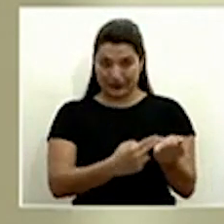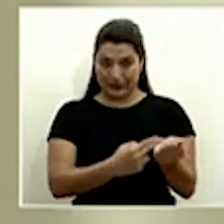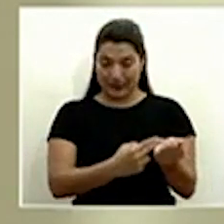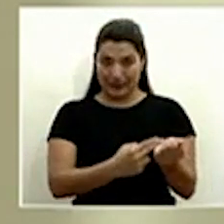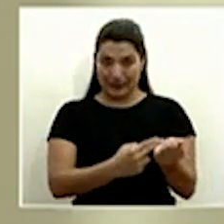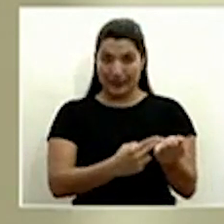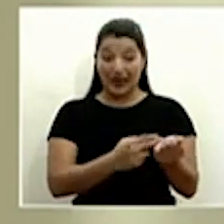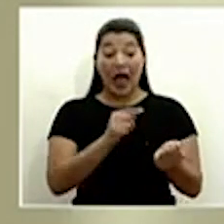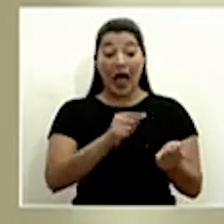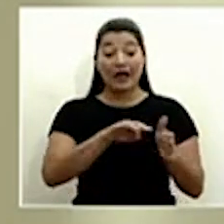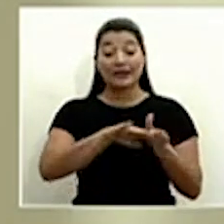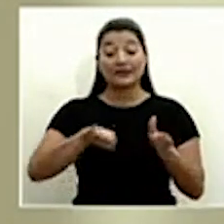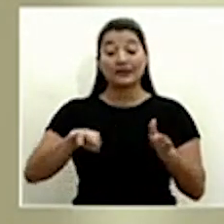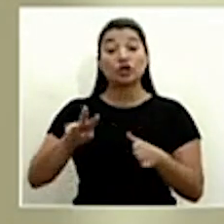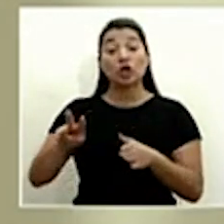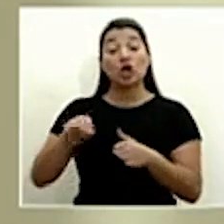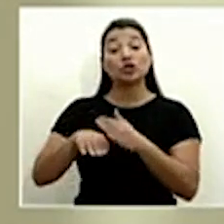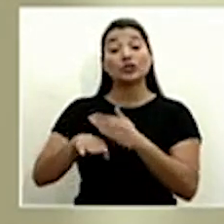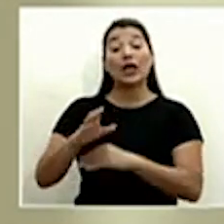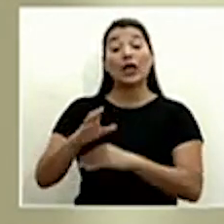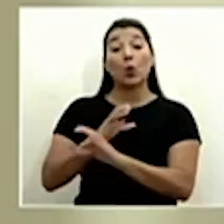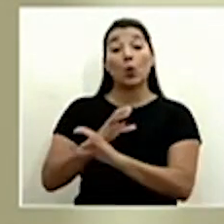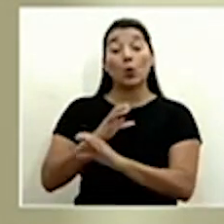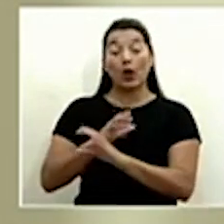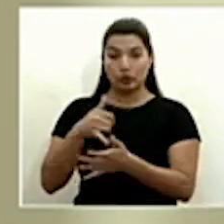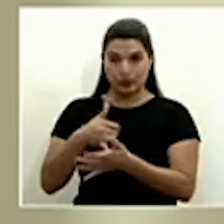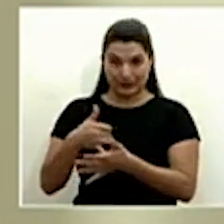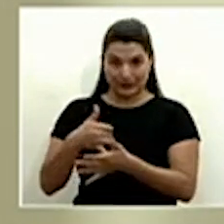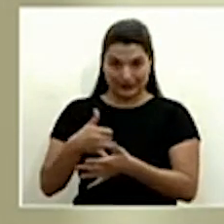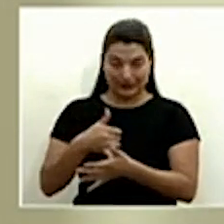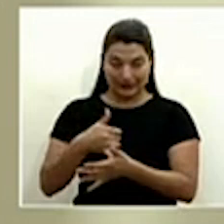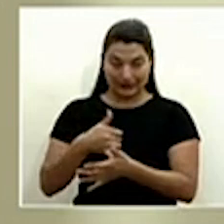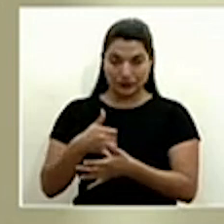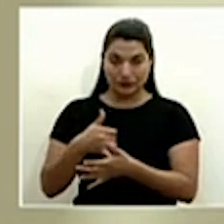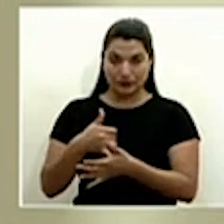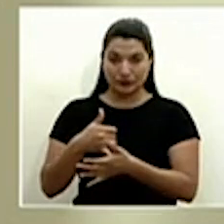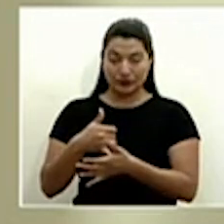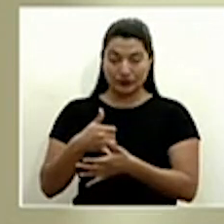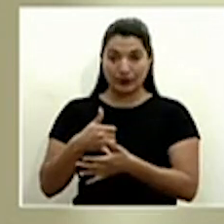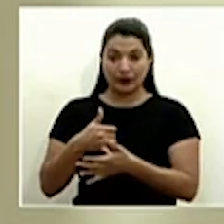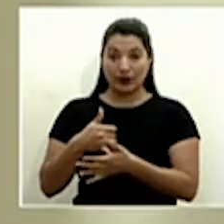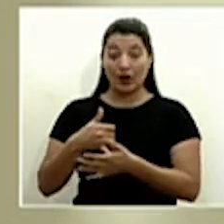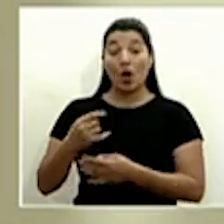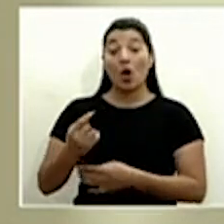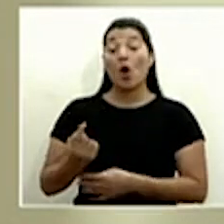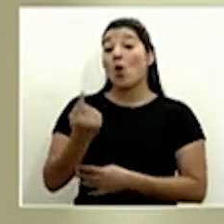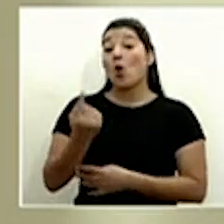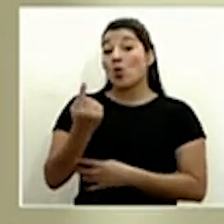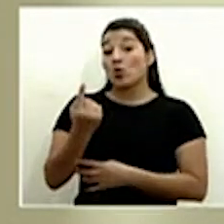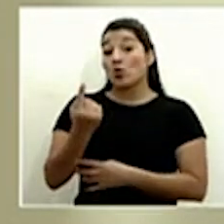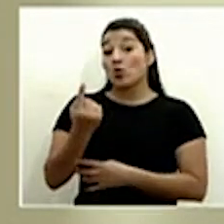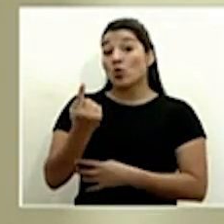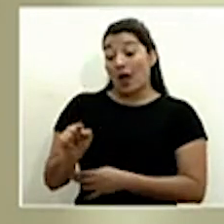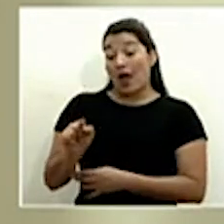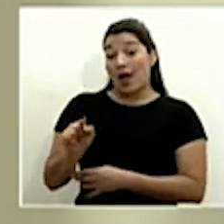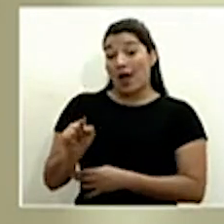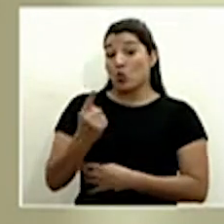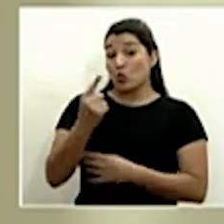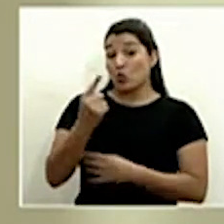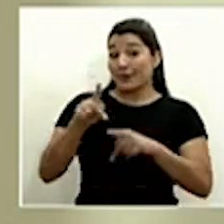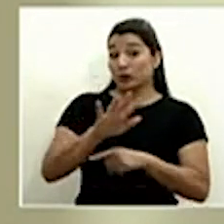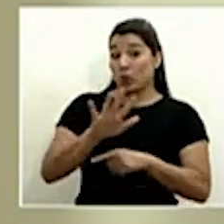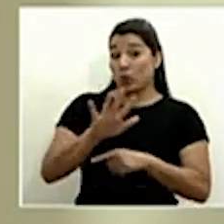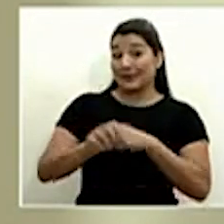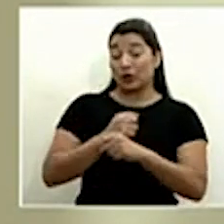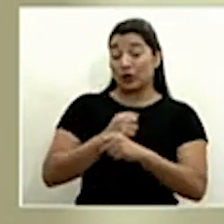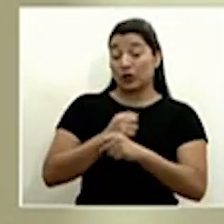Dos de ellas se encuentran en cuidados intensivos. Una es de una persona de estas de 55 años y la